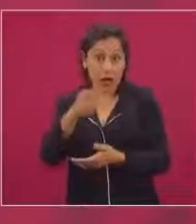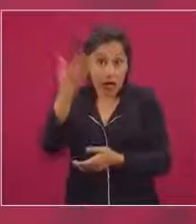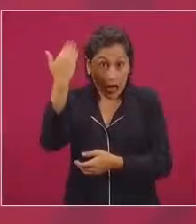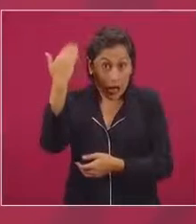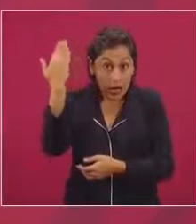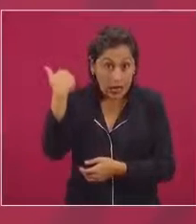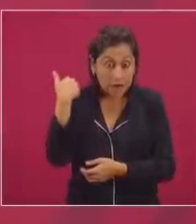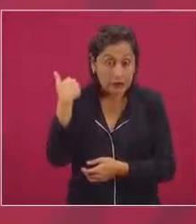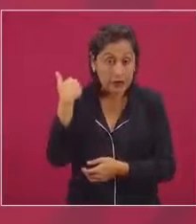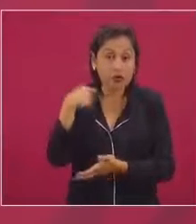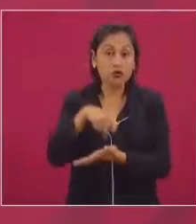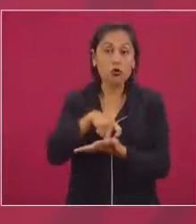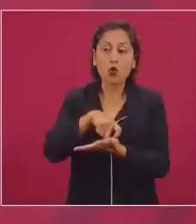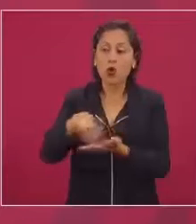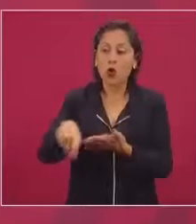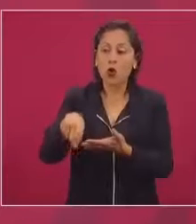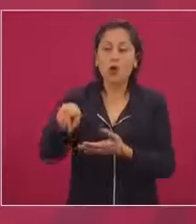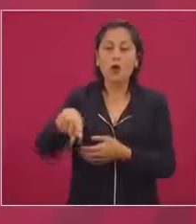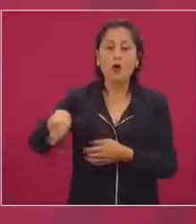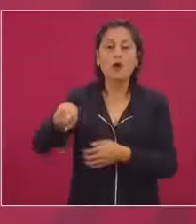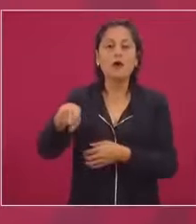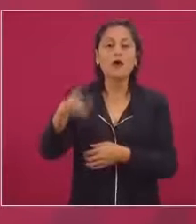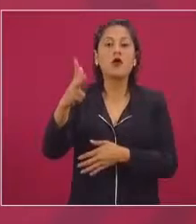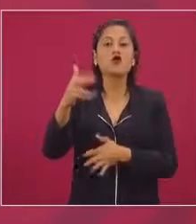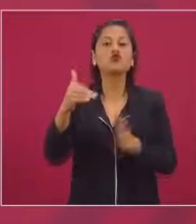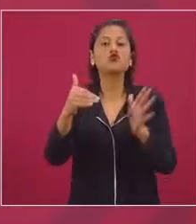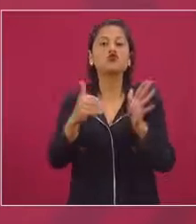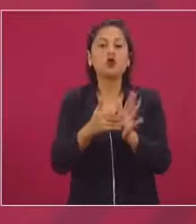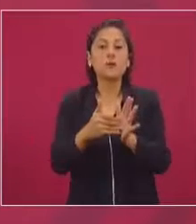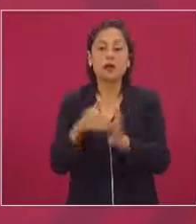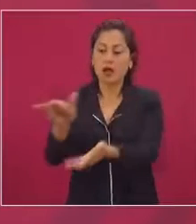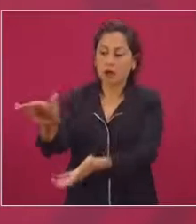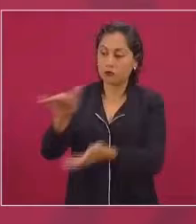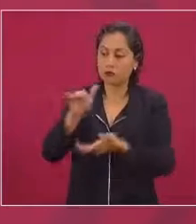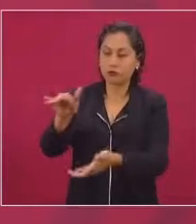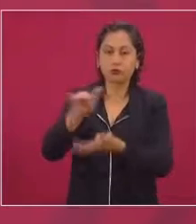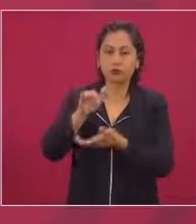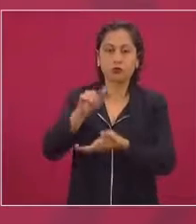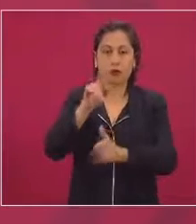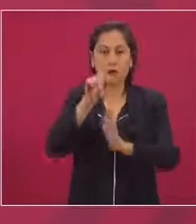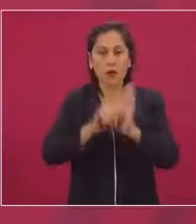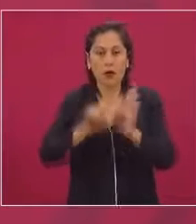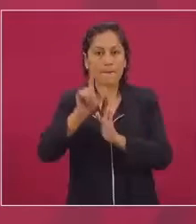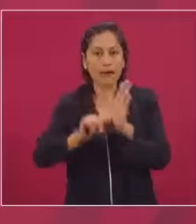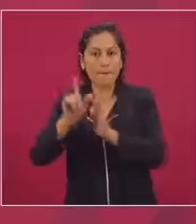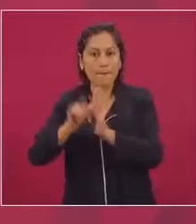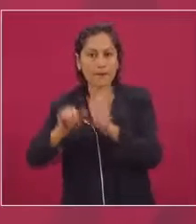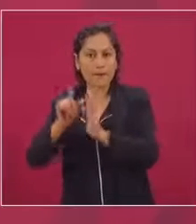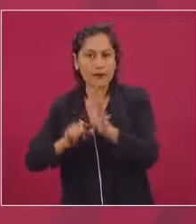revistas cada mes o